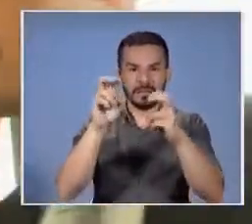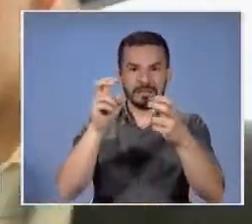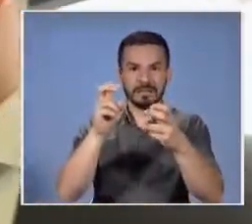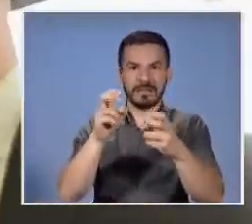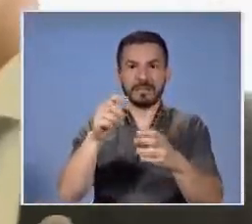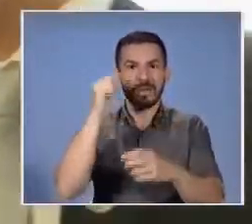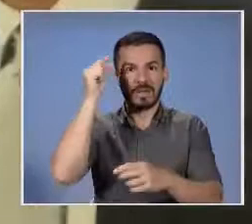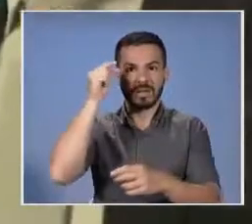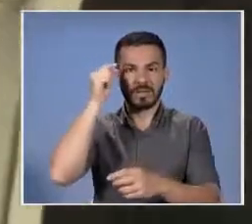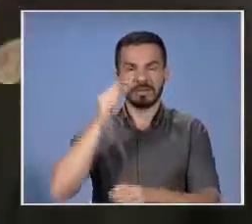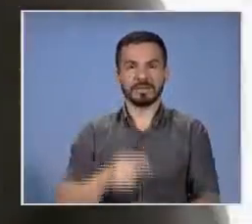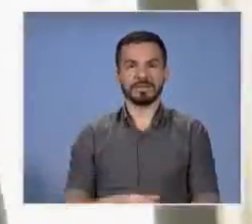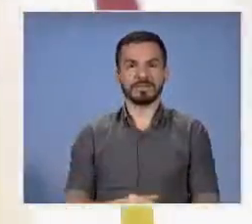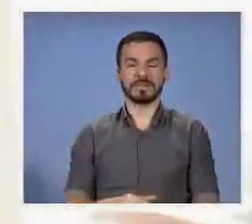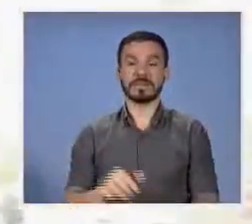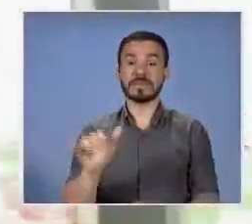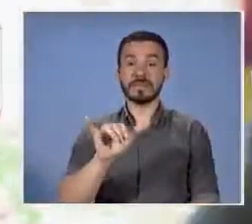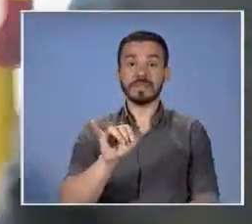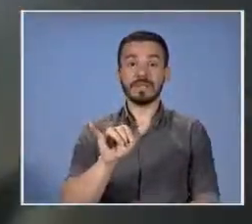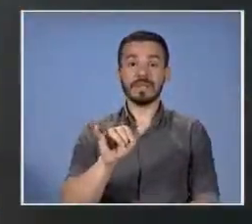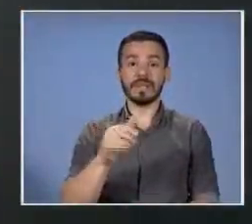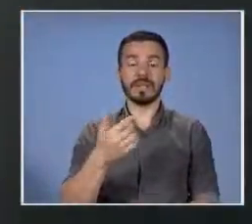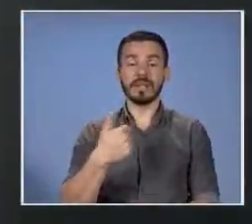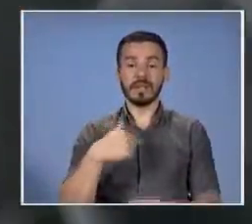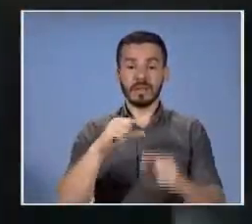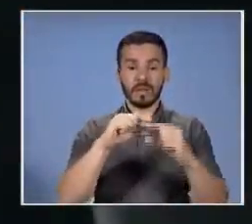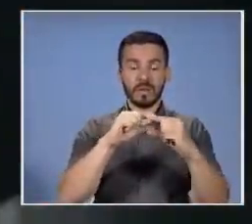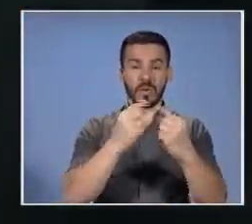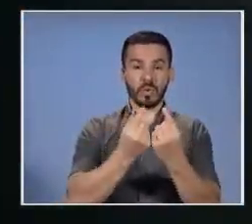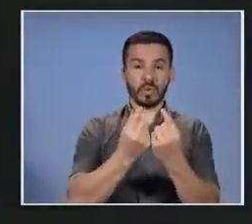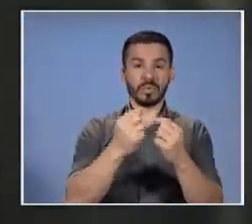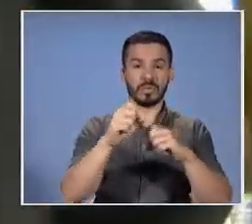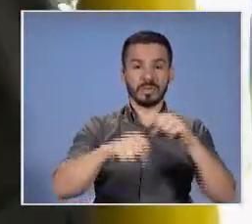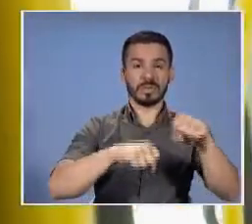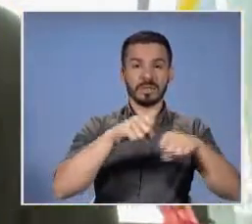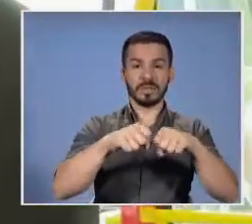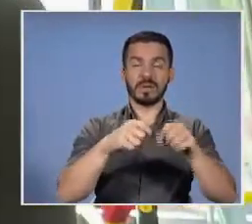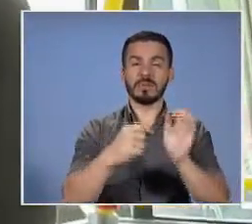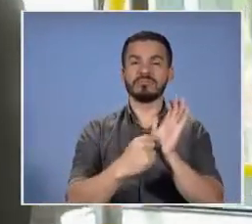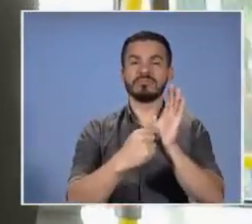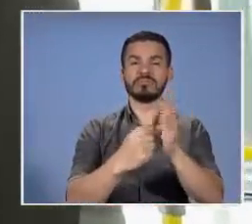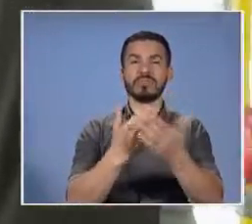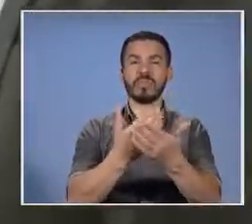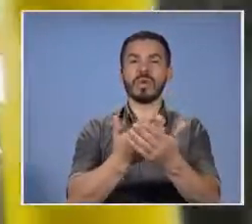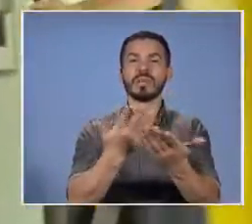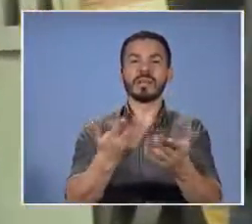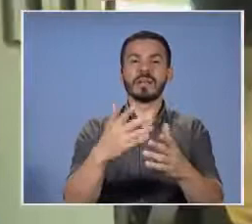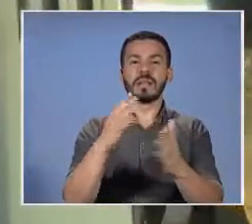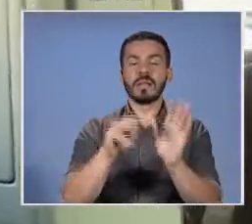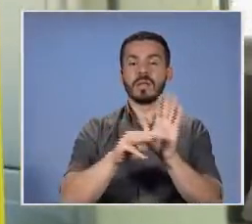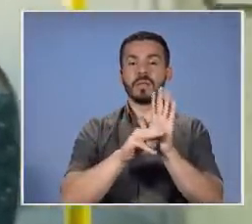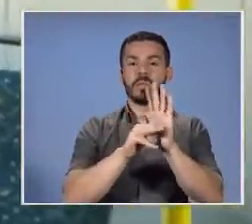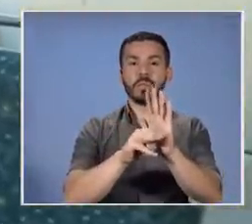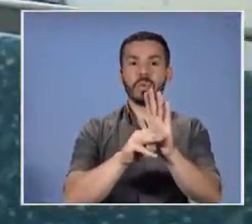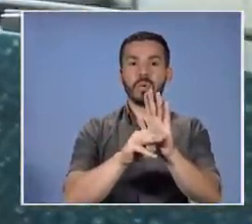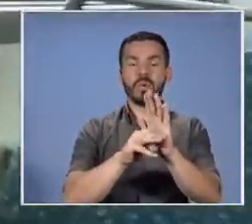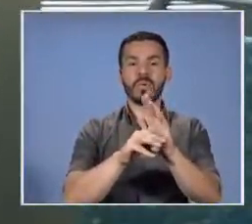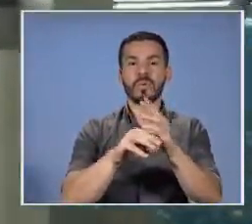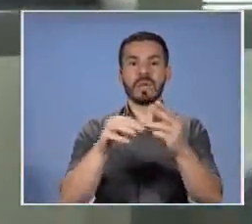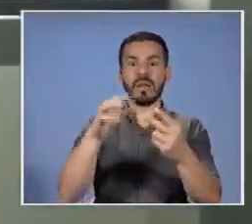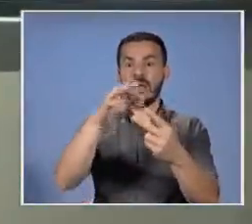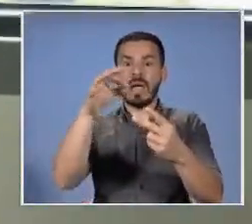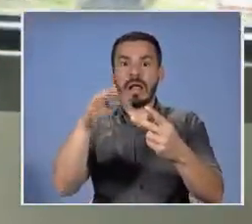del gobierno. Igual le estaba acompañándole al grupo de ciclistas como una muestra de lo que son los modelos alternativos de